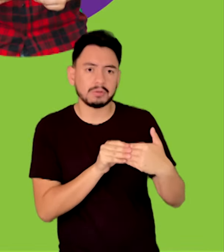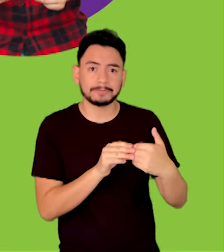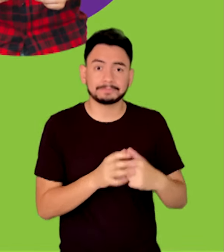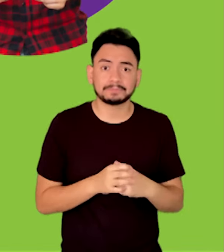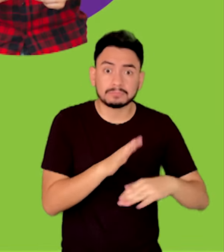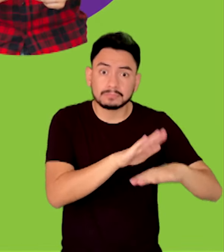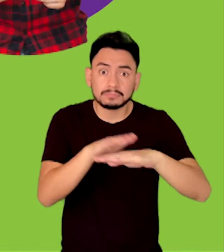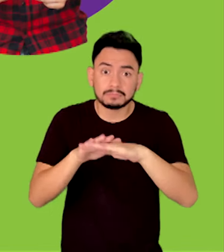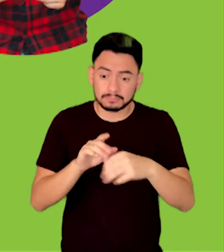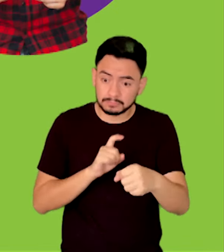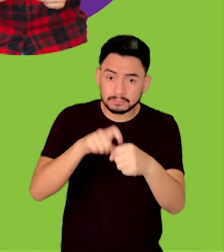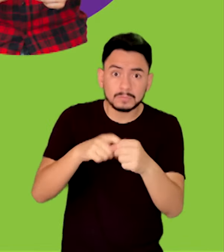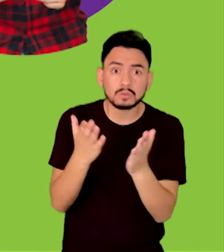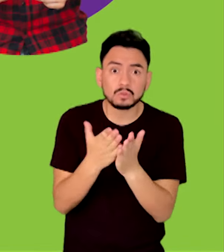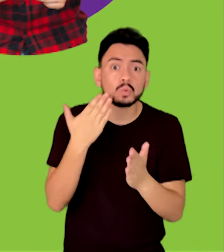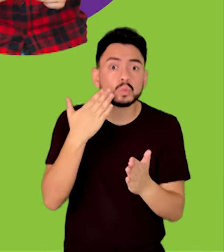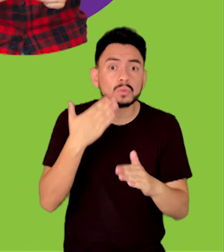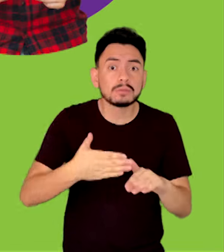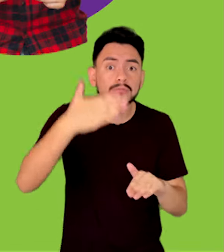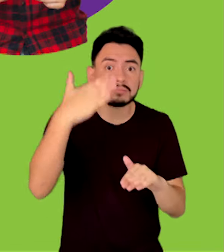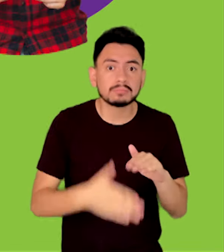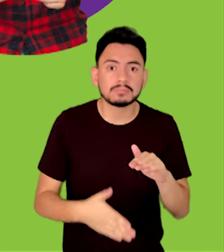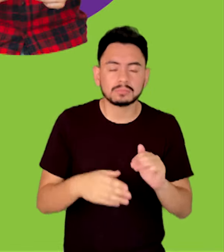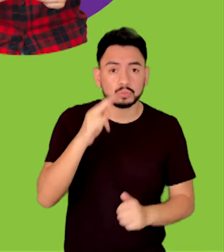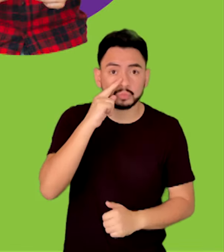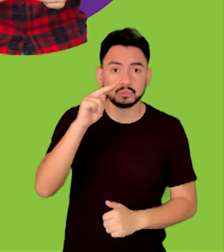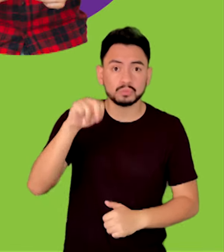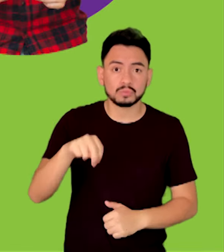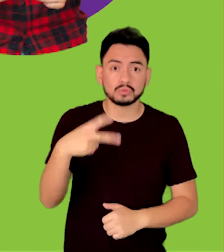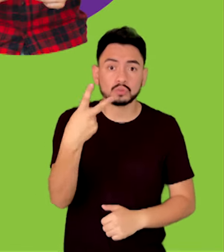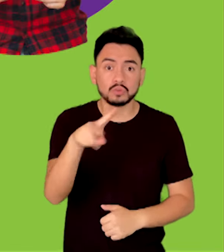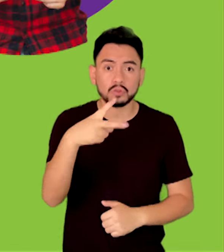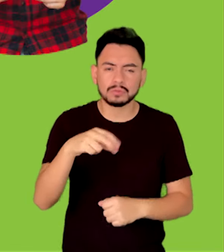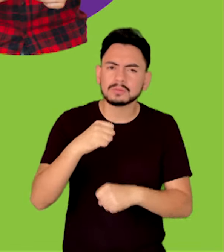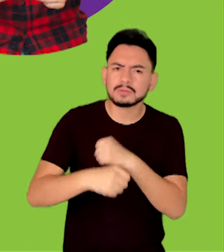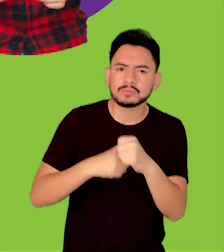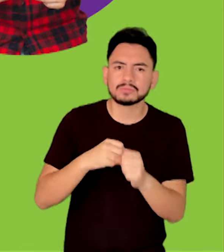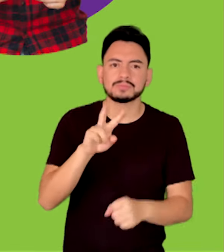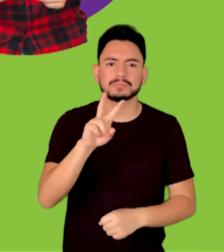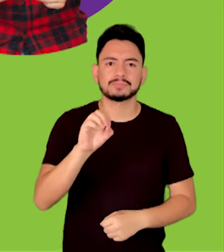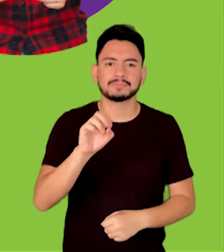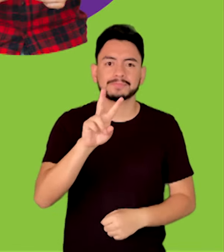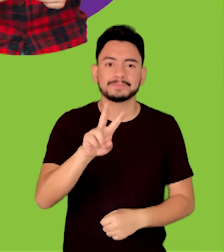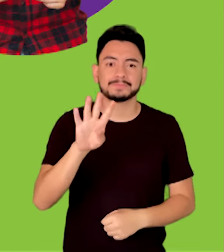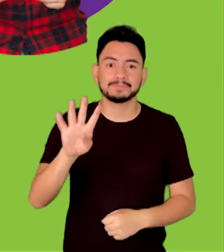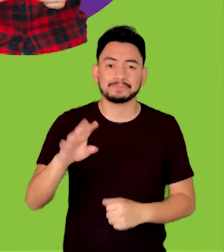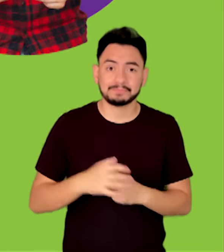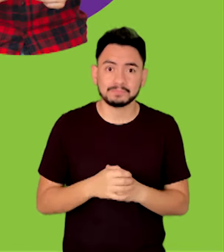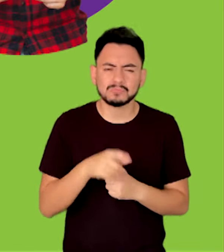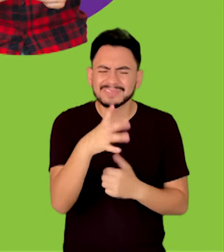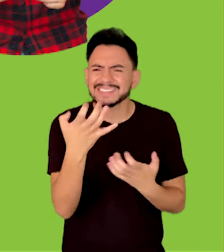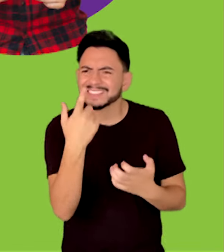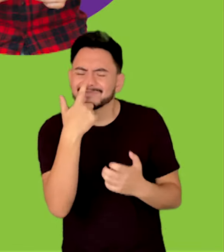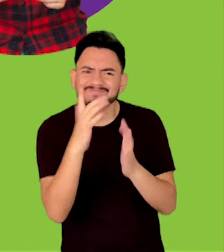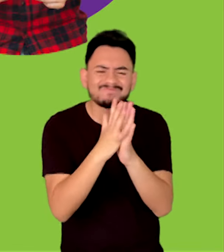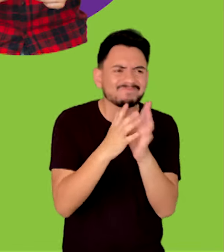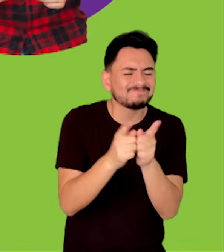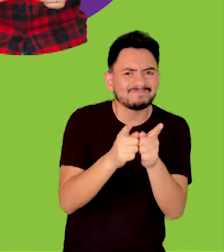Inscripciones abiertas hasta el 12 de junio de 2024. Para más información, escríbenos a